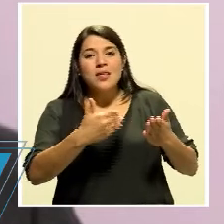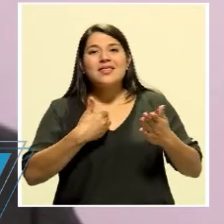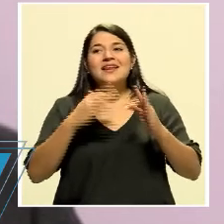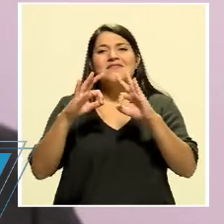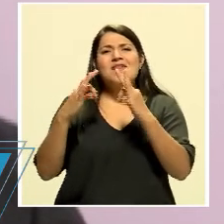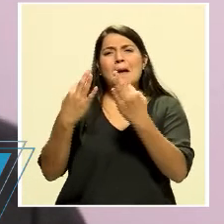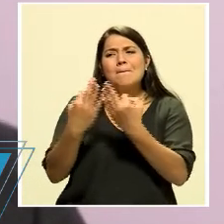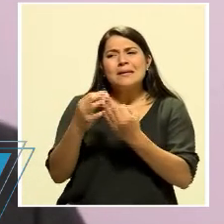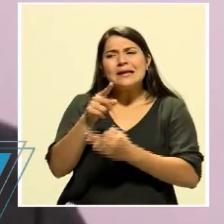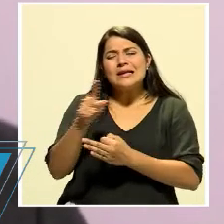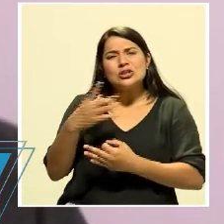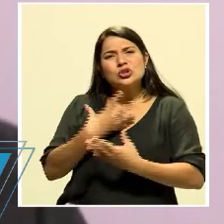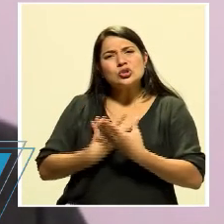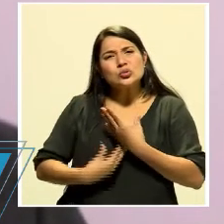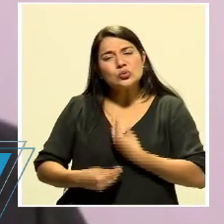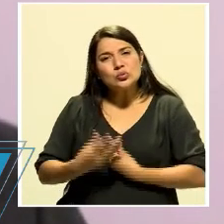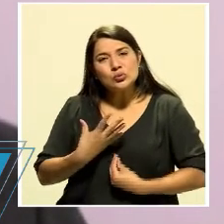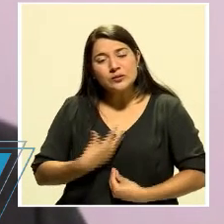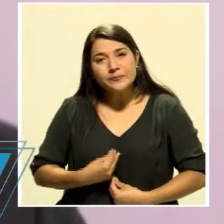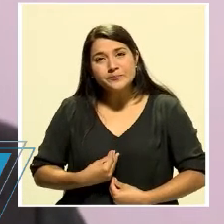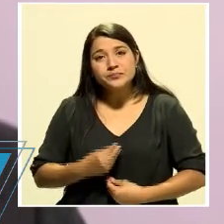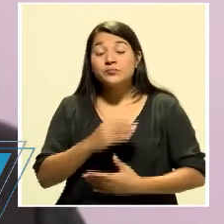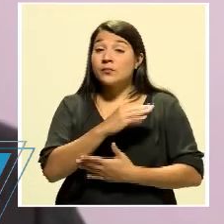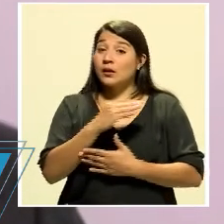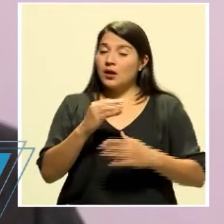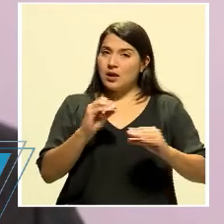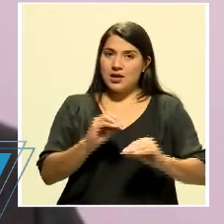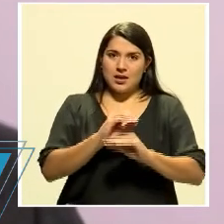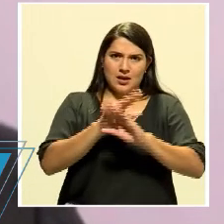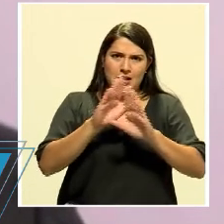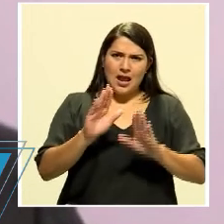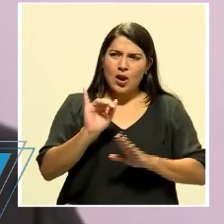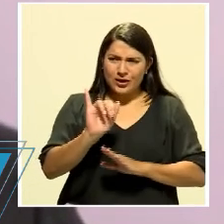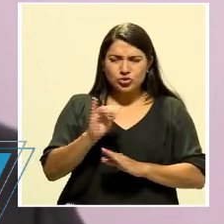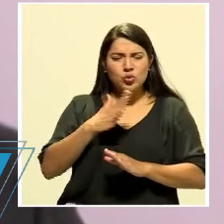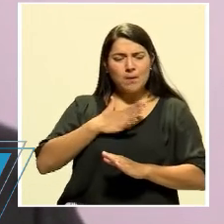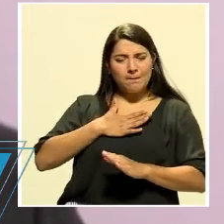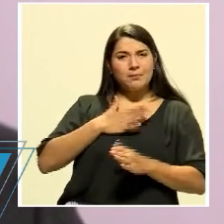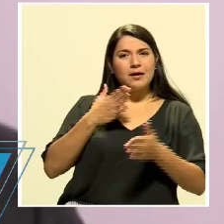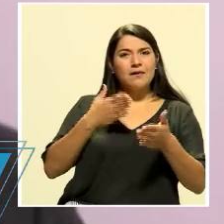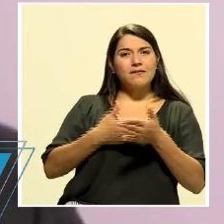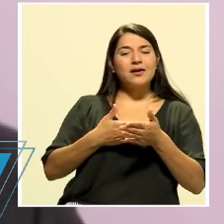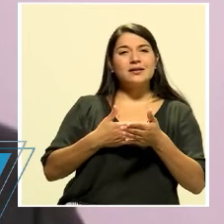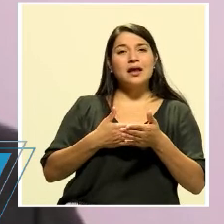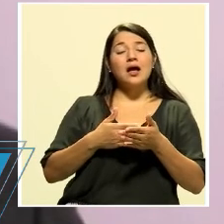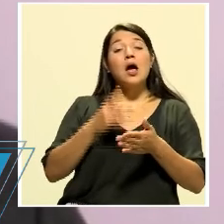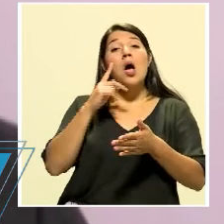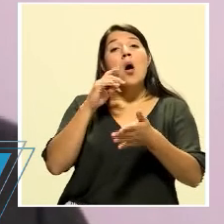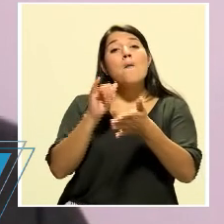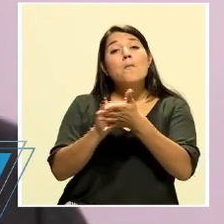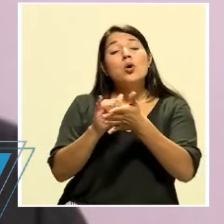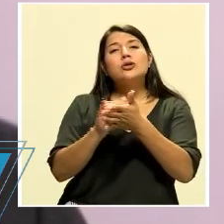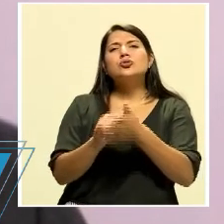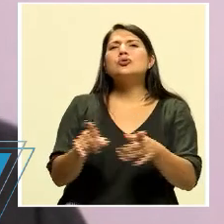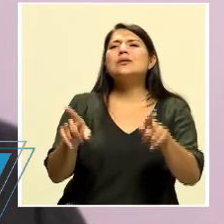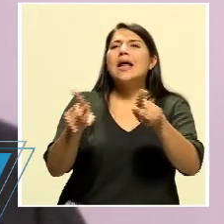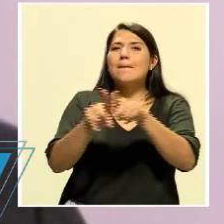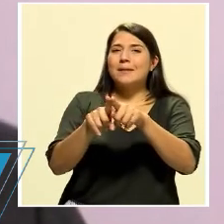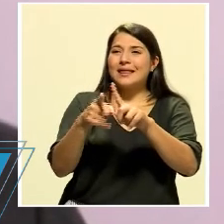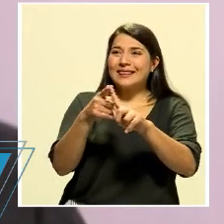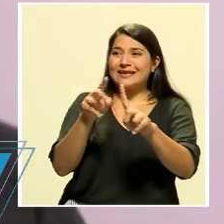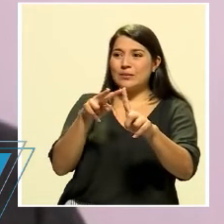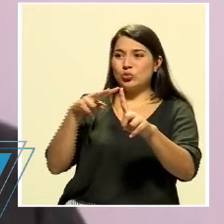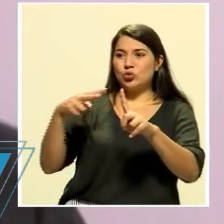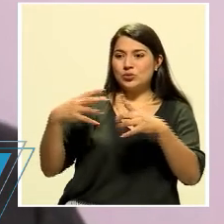pérdida. Y pues claro que esto es algo que a uno lo afecta. Y por eso es que también el punto de vista de la salud